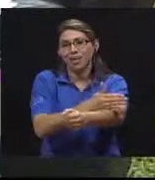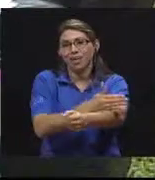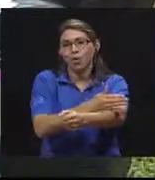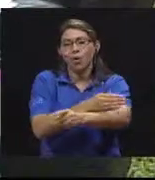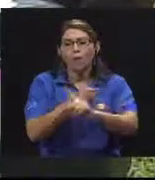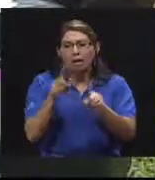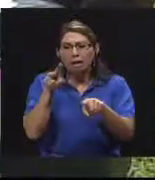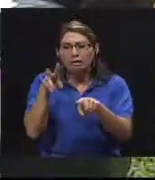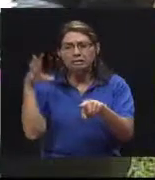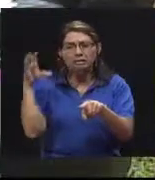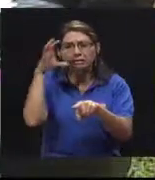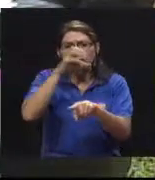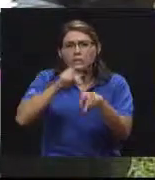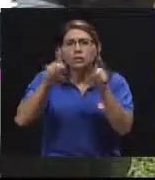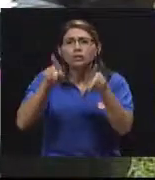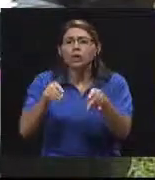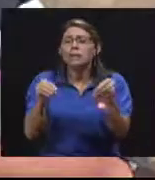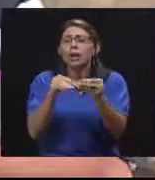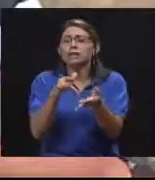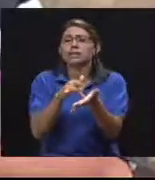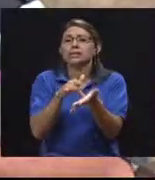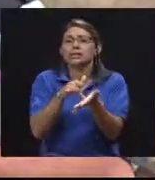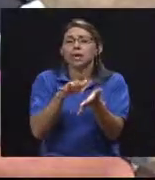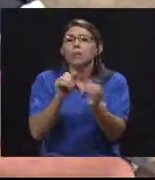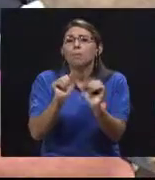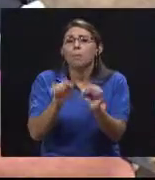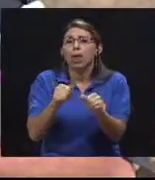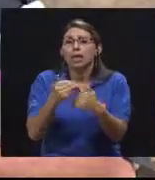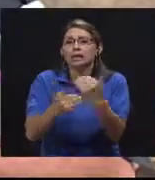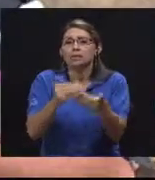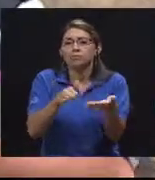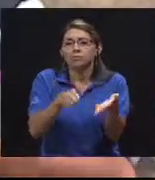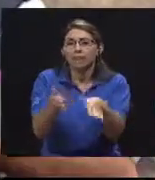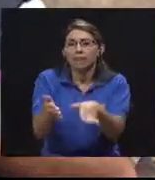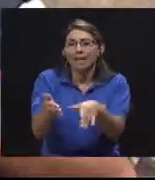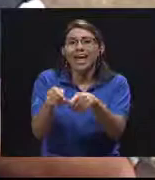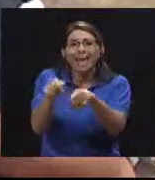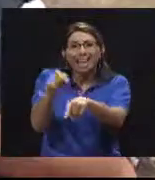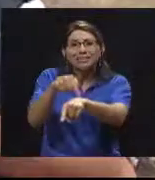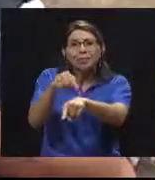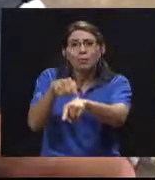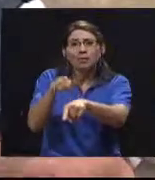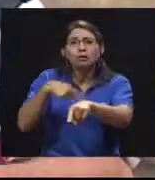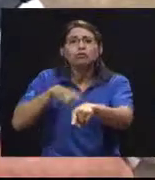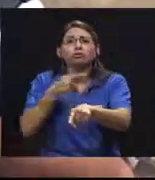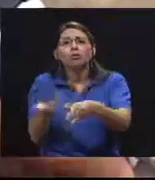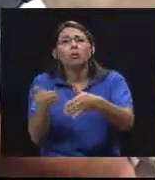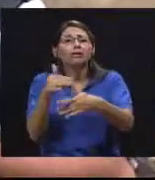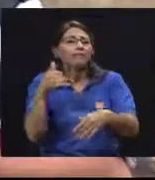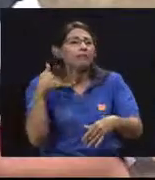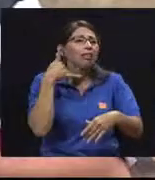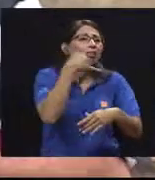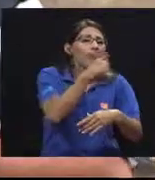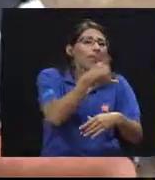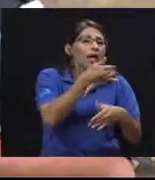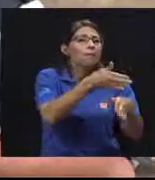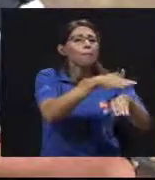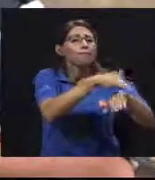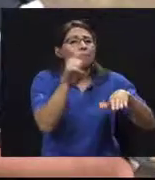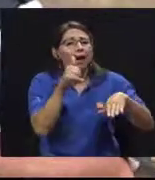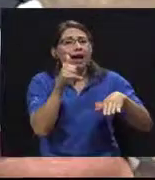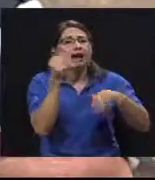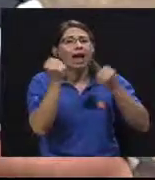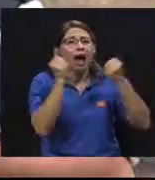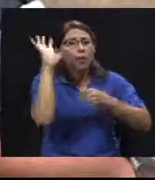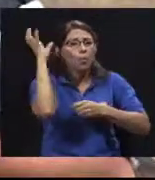encontramos pacientes que pueden estar más delicados, su vida puede estar en peligro y hasta ese momento es que tenemos que enviar otro tipo de